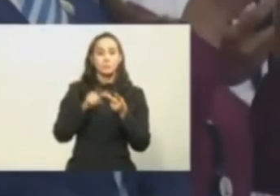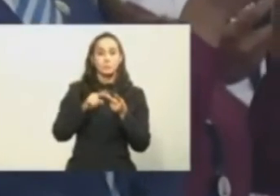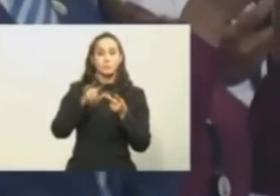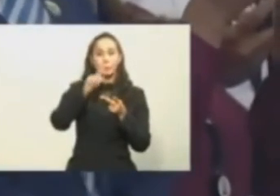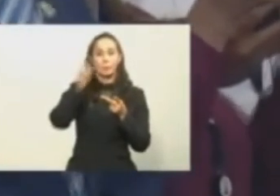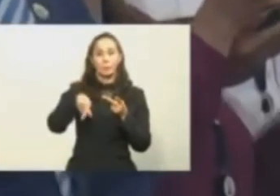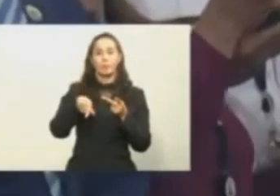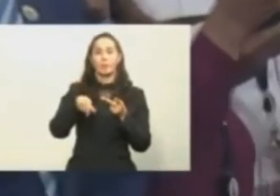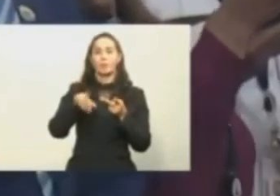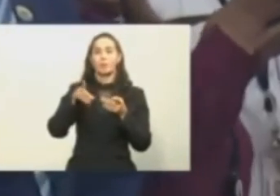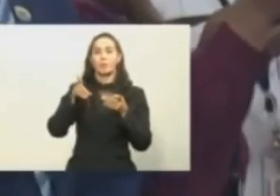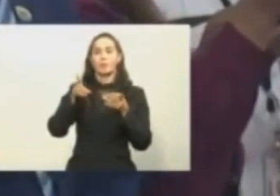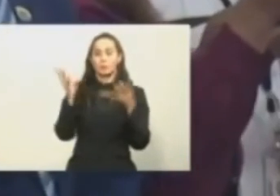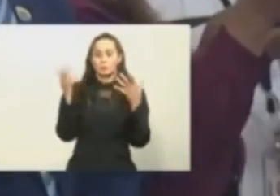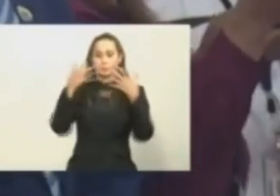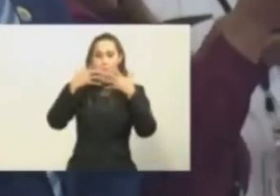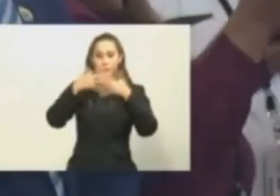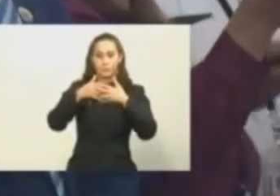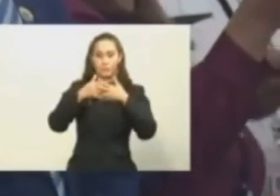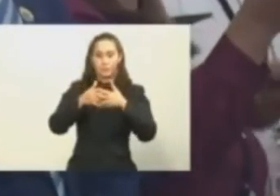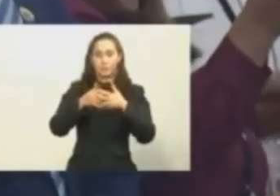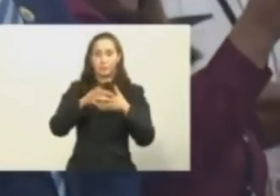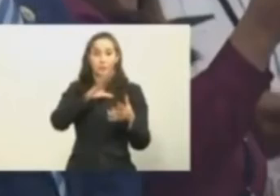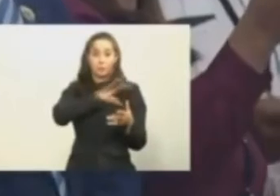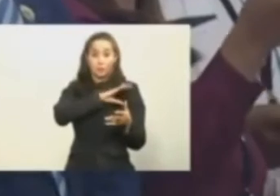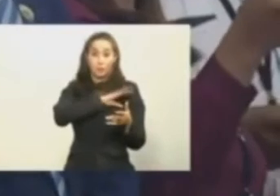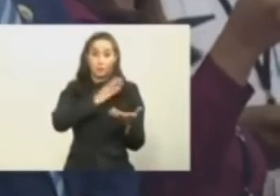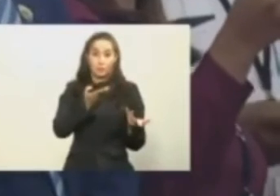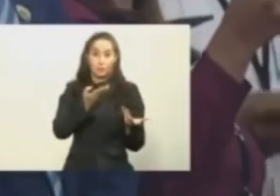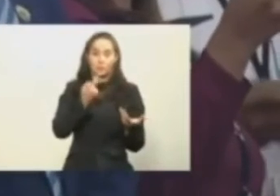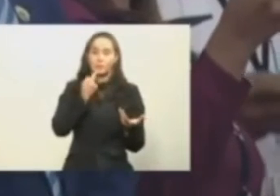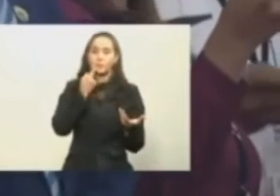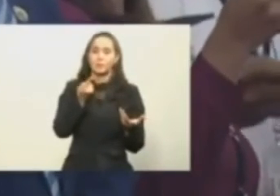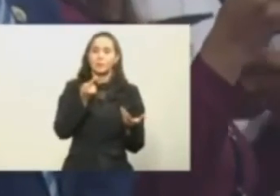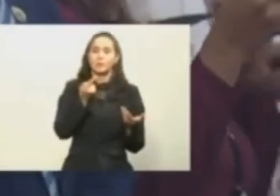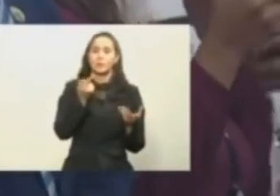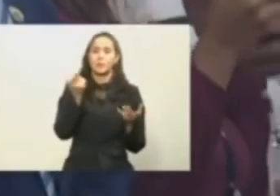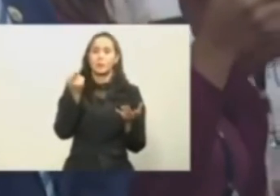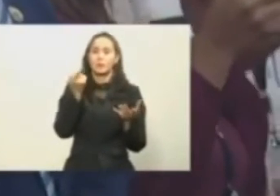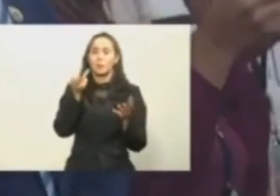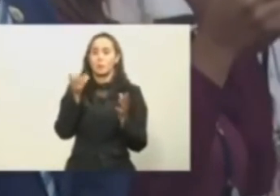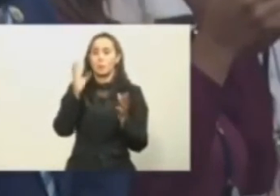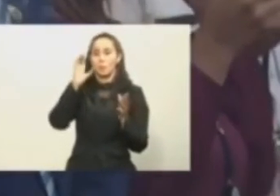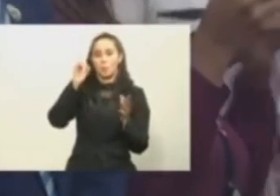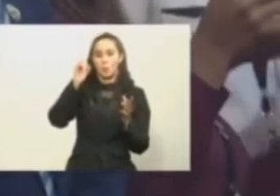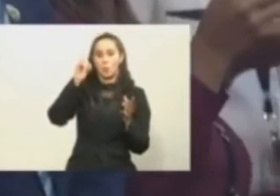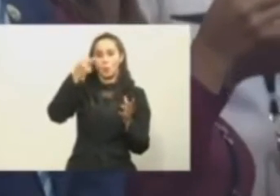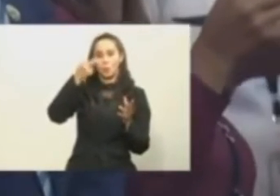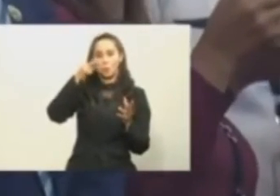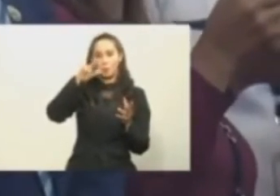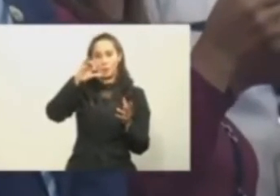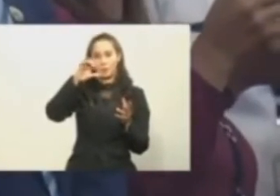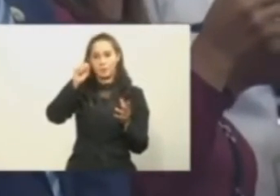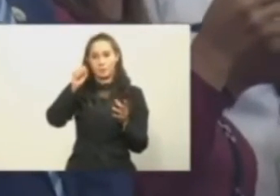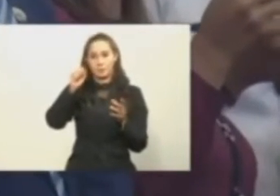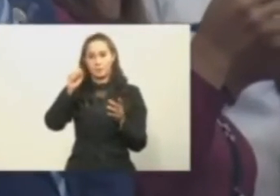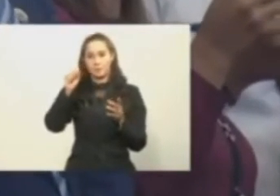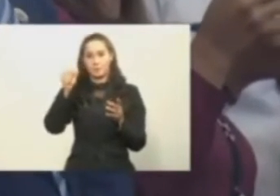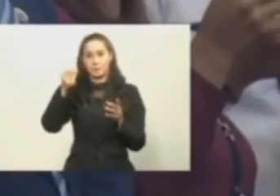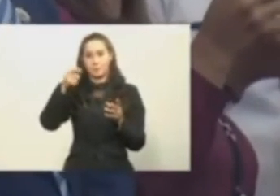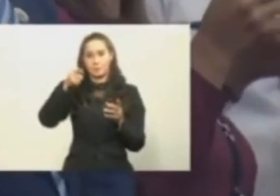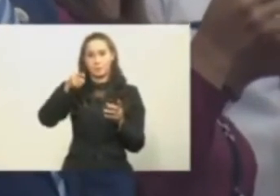tema de la dignificación de los policías, estamos viendo un caso donde un congresista agrede y respeta a un oficial,